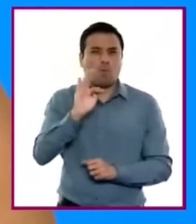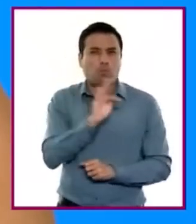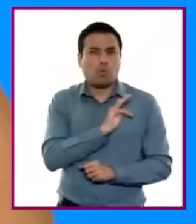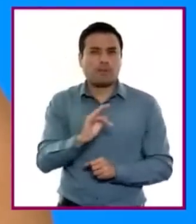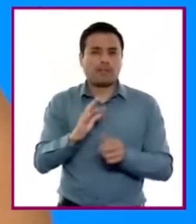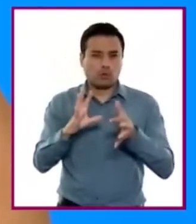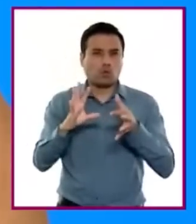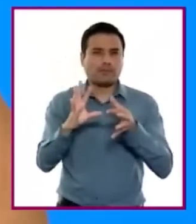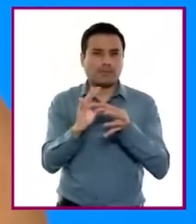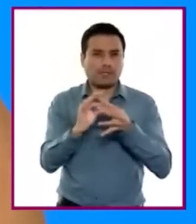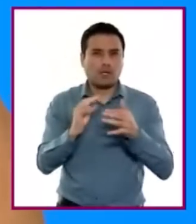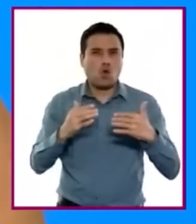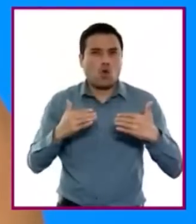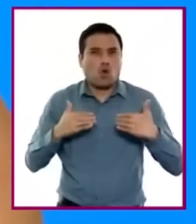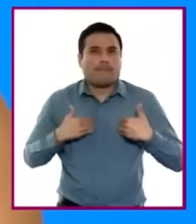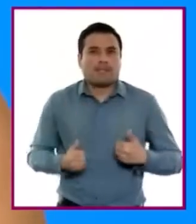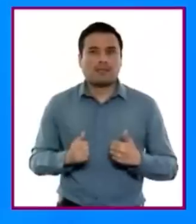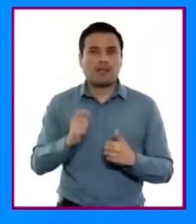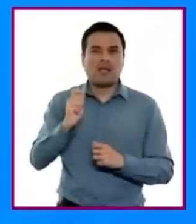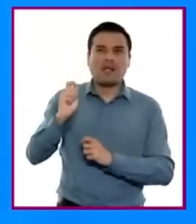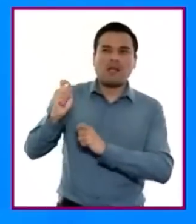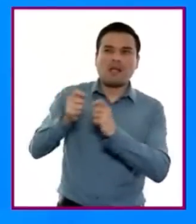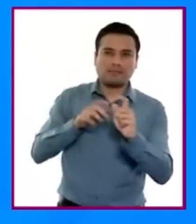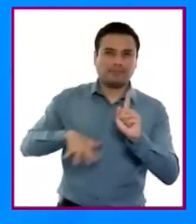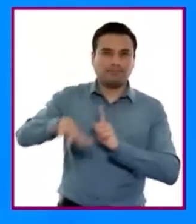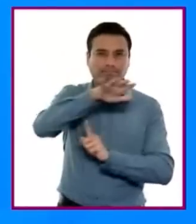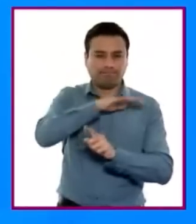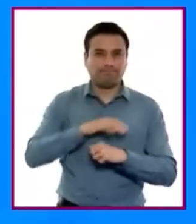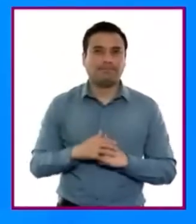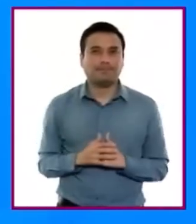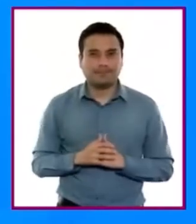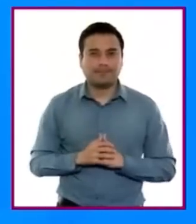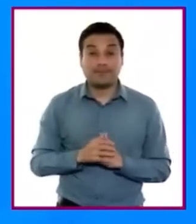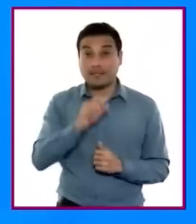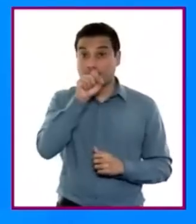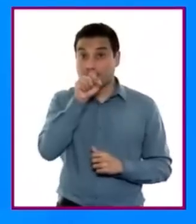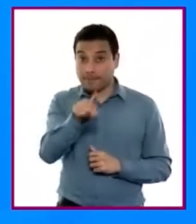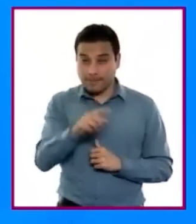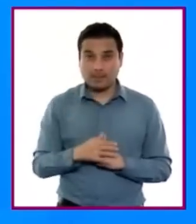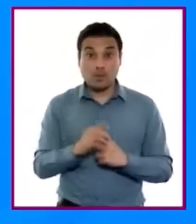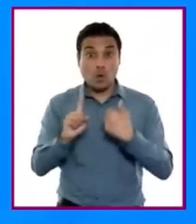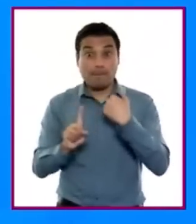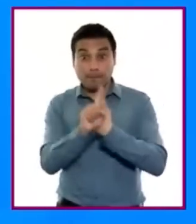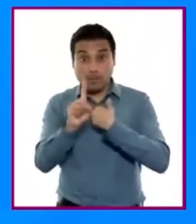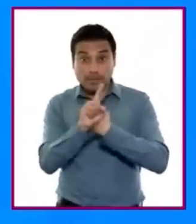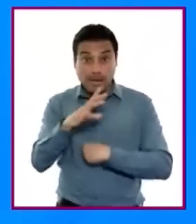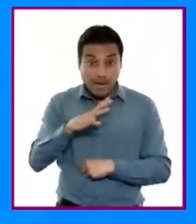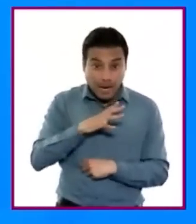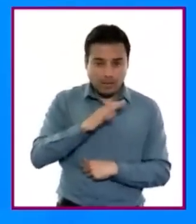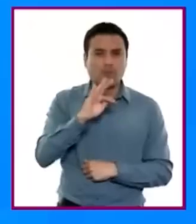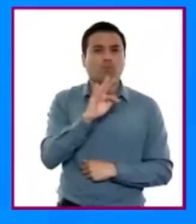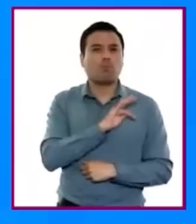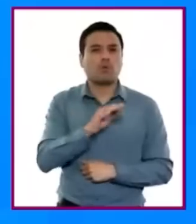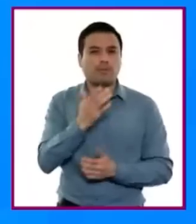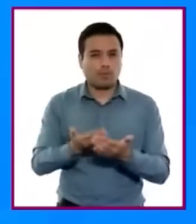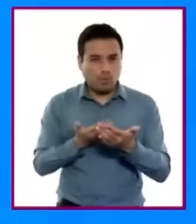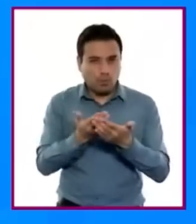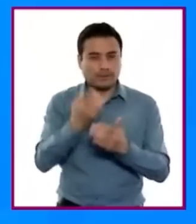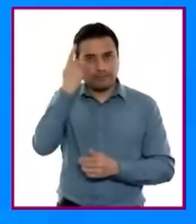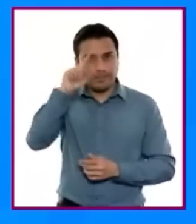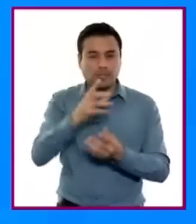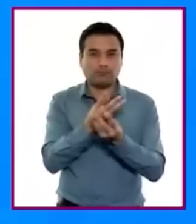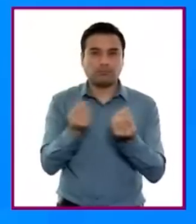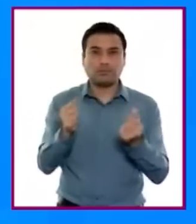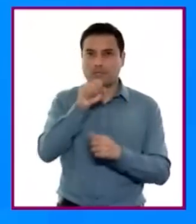e interpretar lo que sucede a su alrededor. Participe en la resolución de problemas al tiempo que genere y exprese